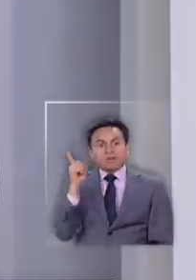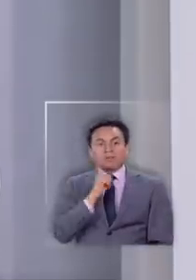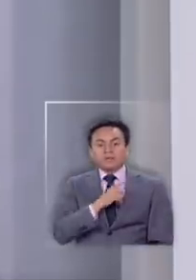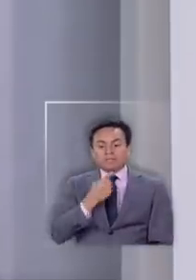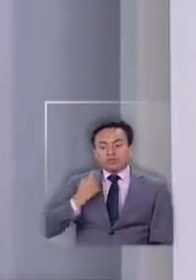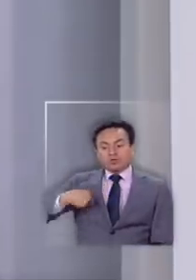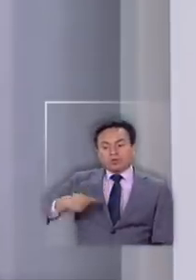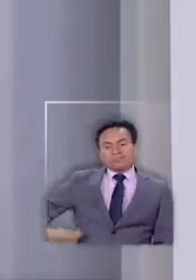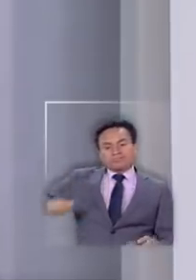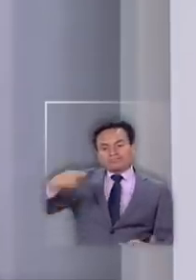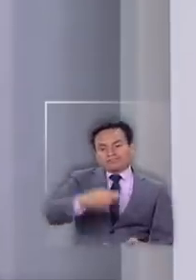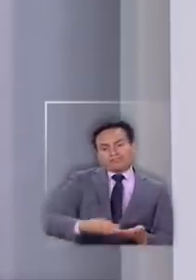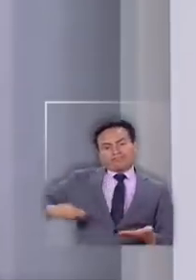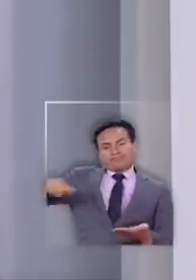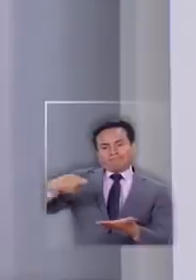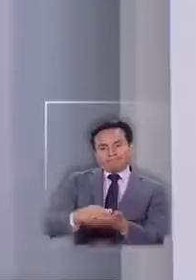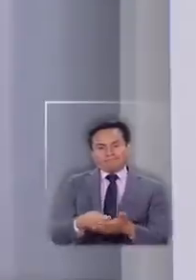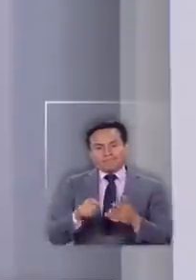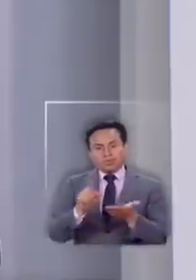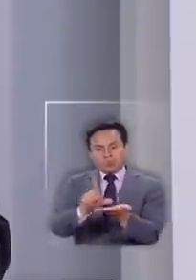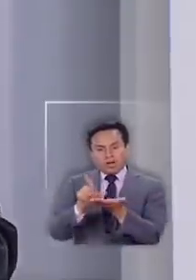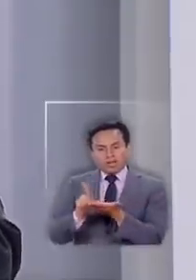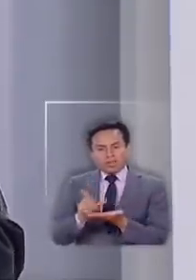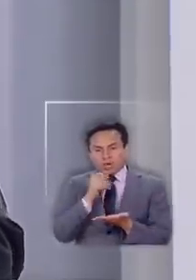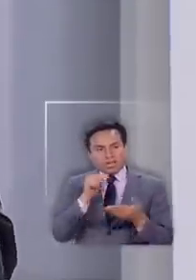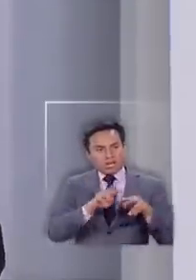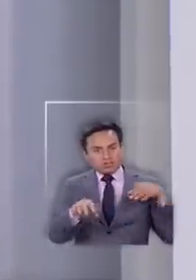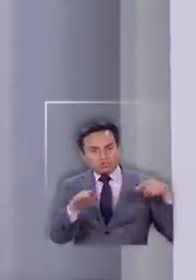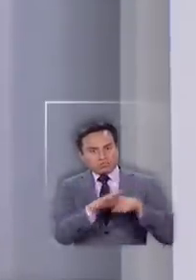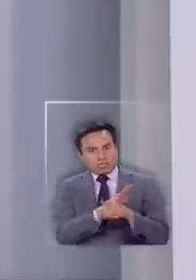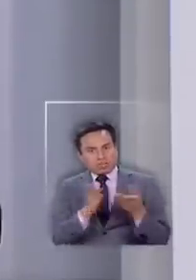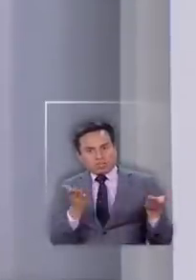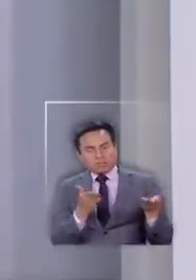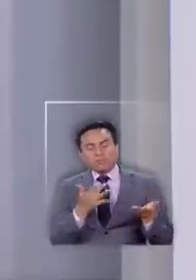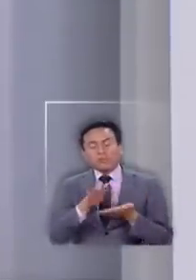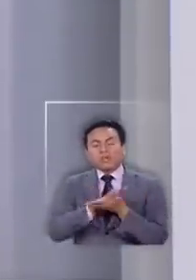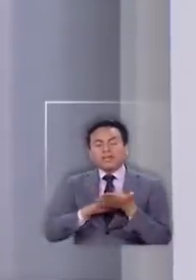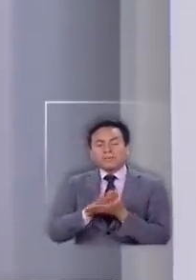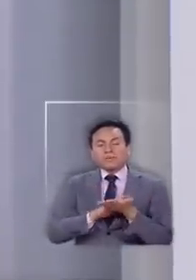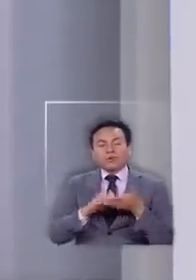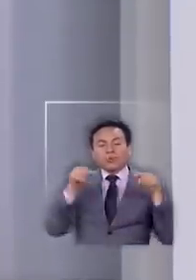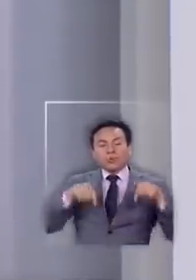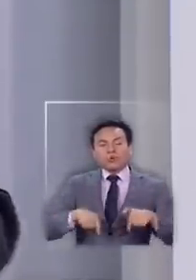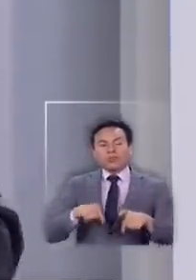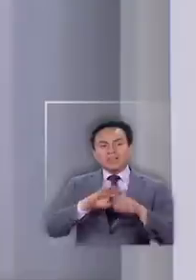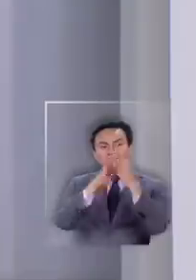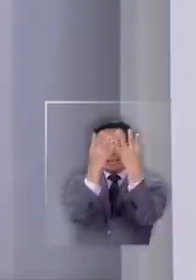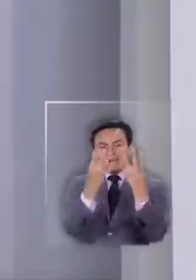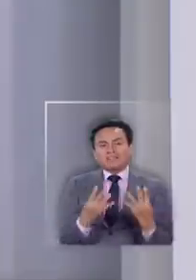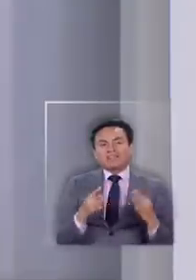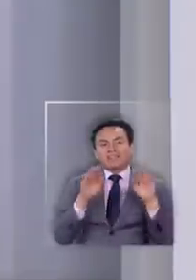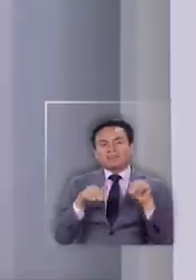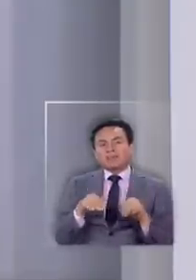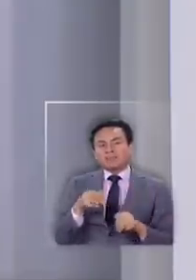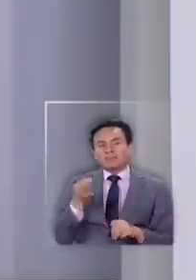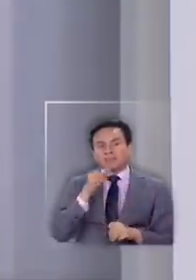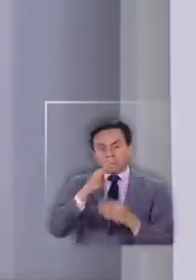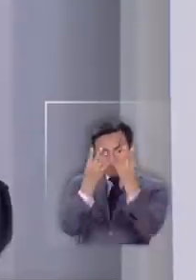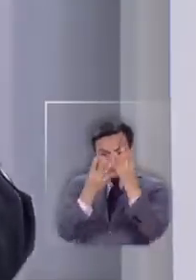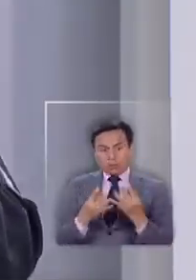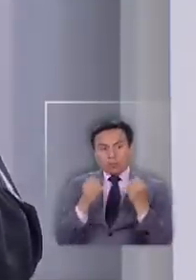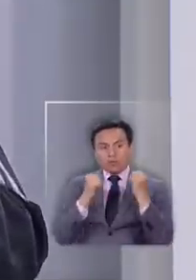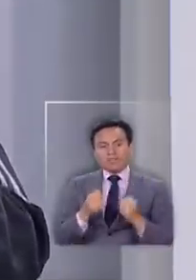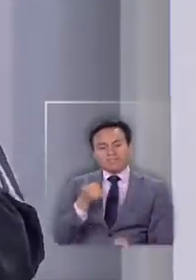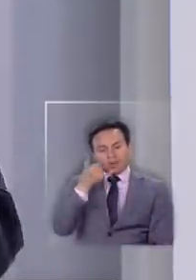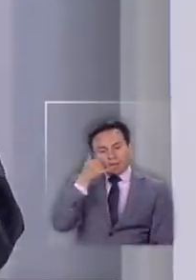terminamos subsidiando los espacios donde no hay acción. Entonces, por ejemplo, hoy día en la cárcel también se debería determinar que los que están presos puedan